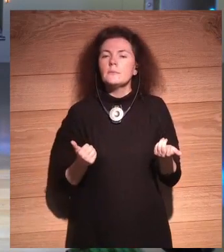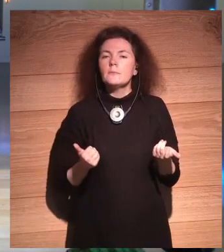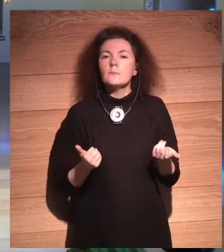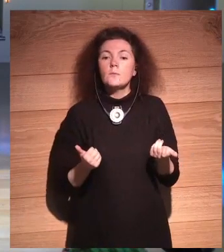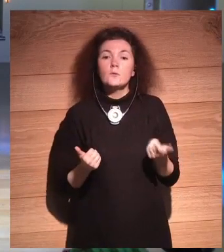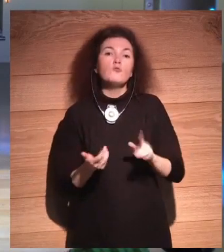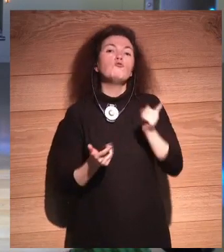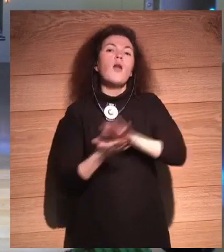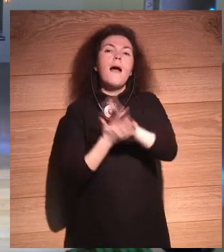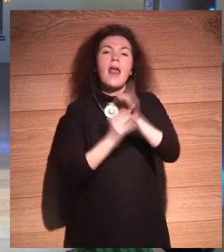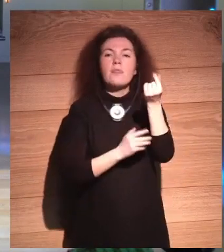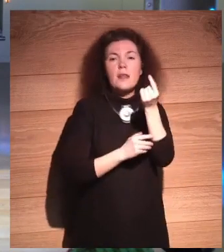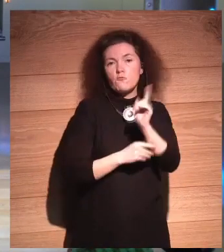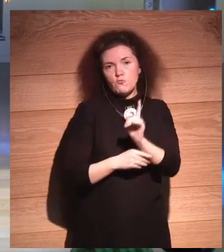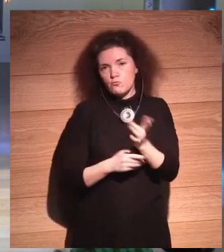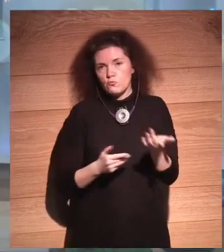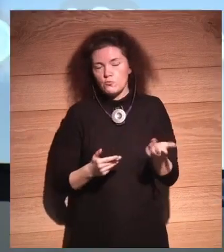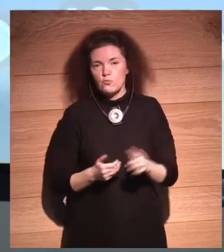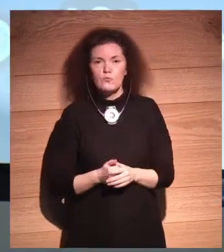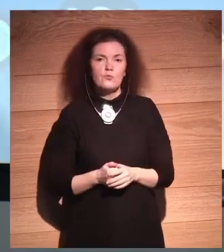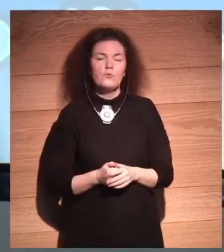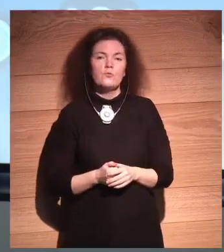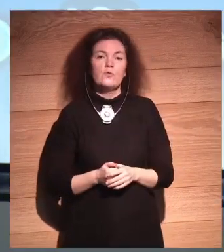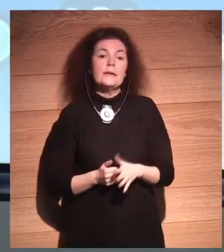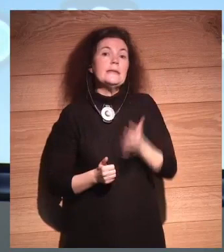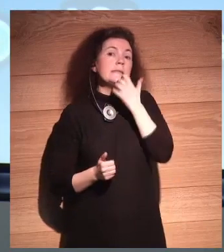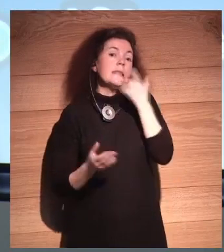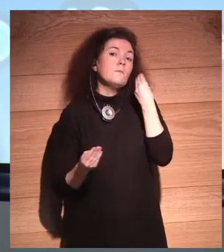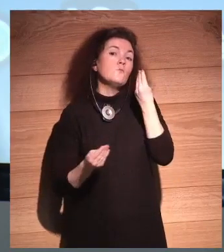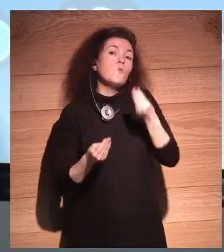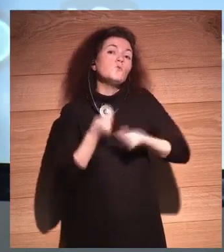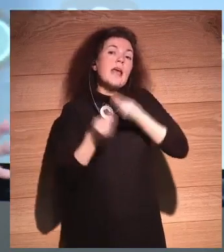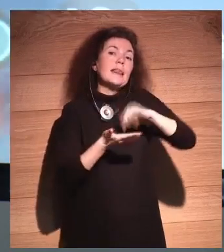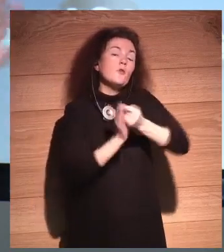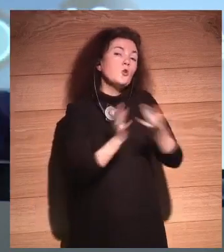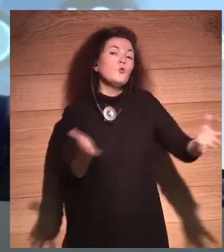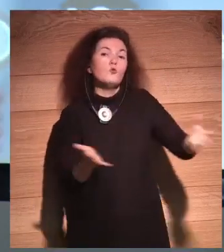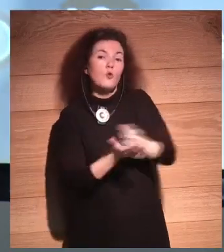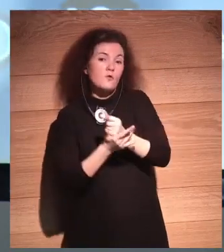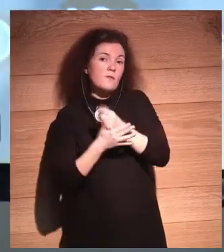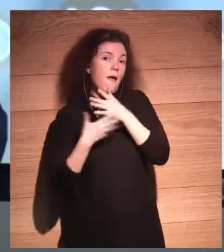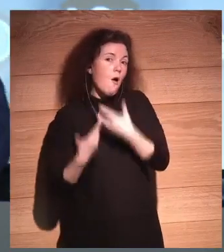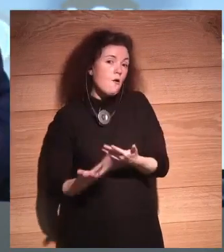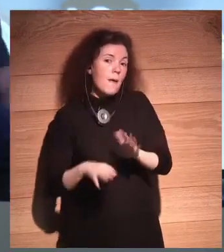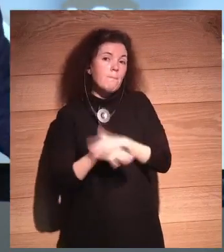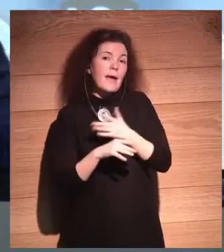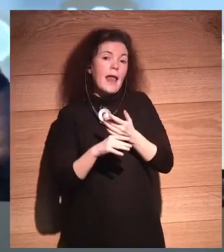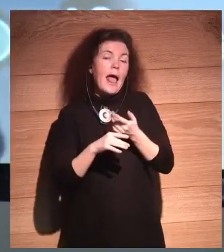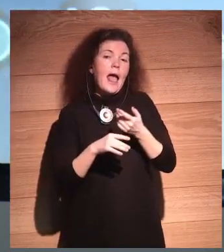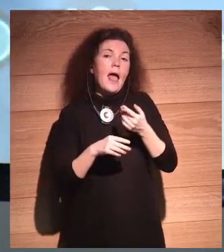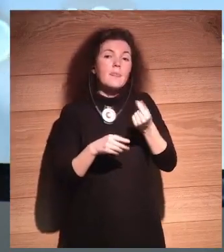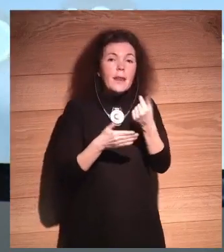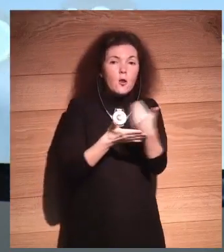No solo vamos a hablar de dinero. Si tuviéramos que utilizar todas las tecnologías que tenemos para ganar dinero,